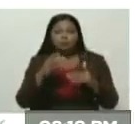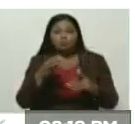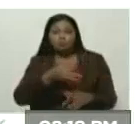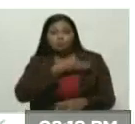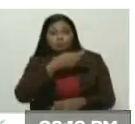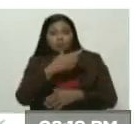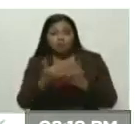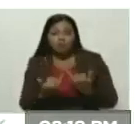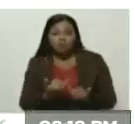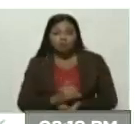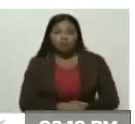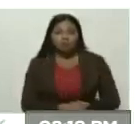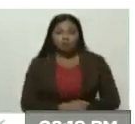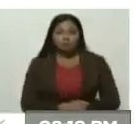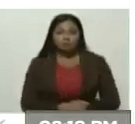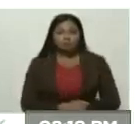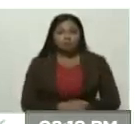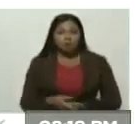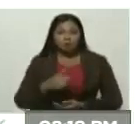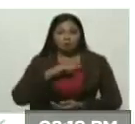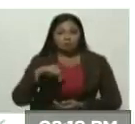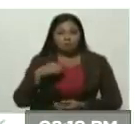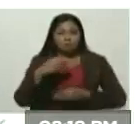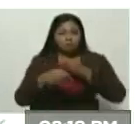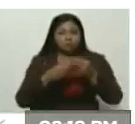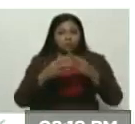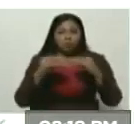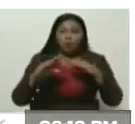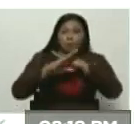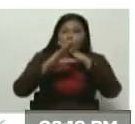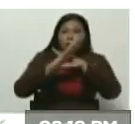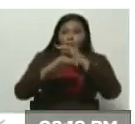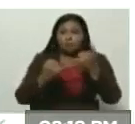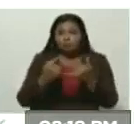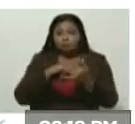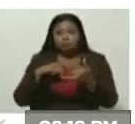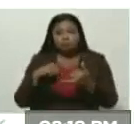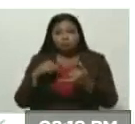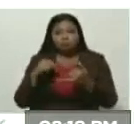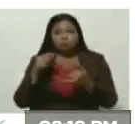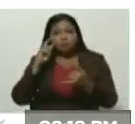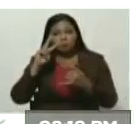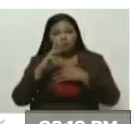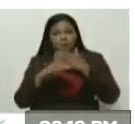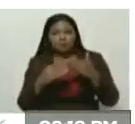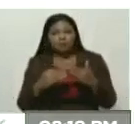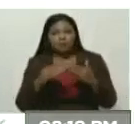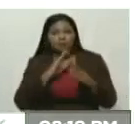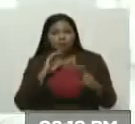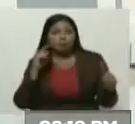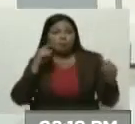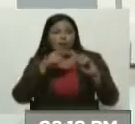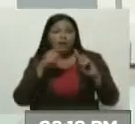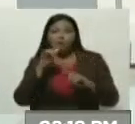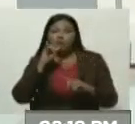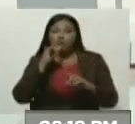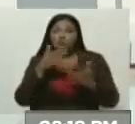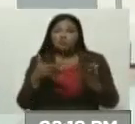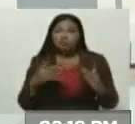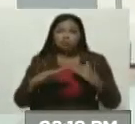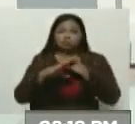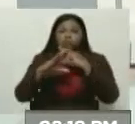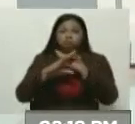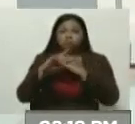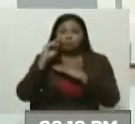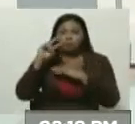todo al respecto del bloqueo. Cabe también resaltar que previamente Meta había anunciado una restricción a